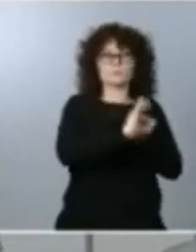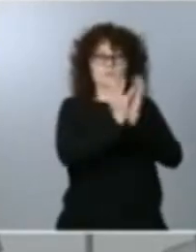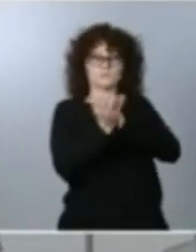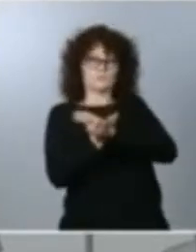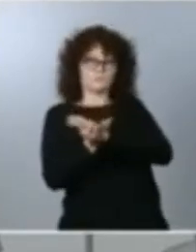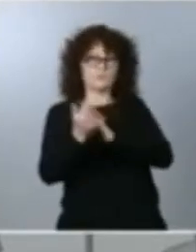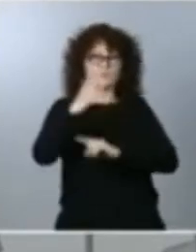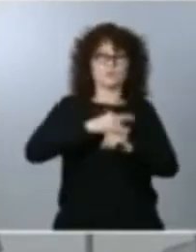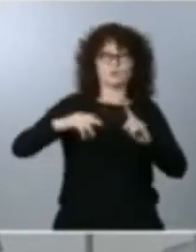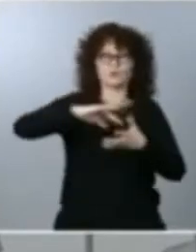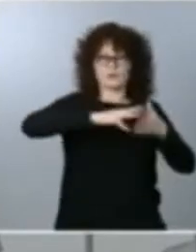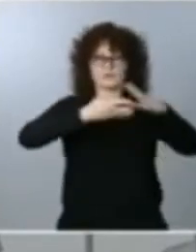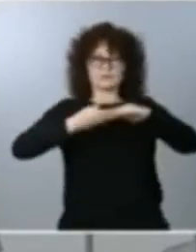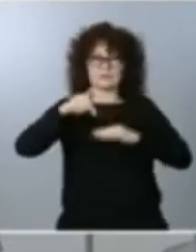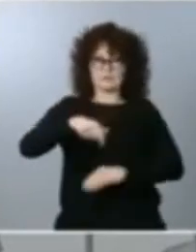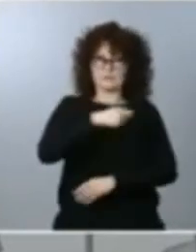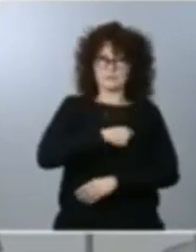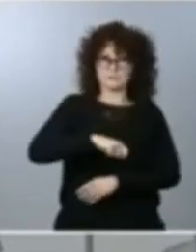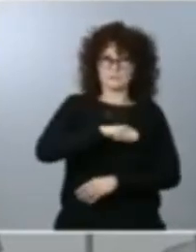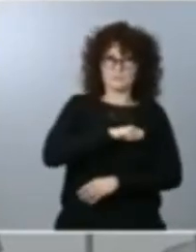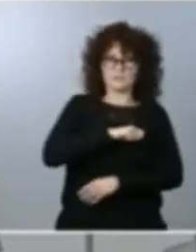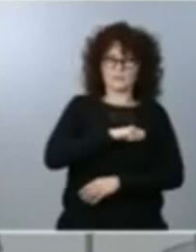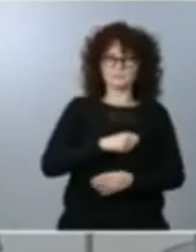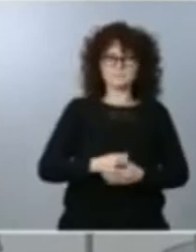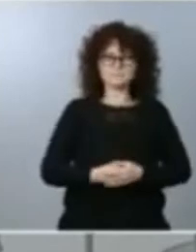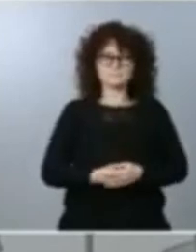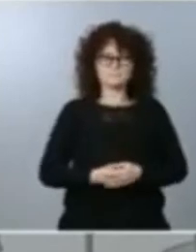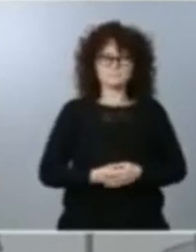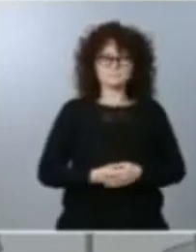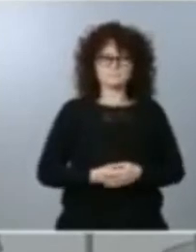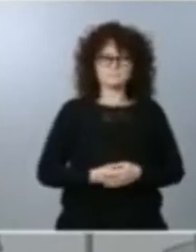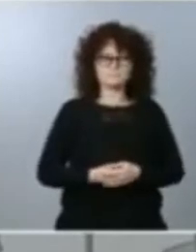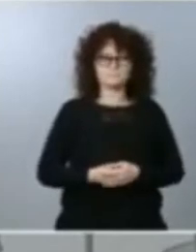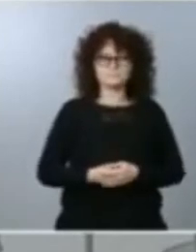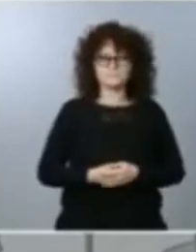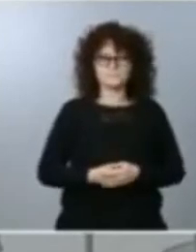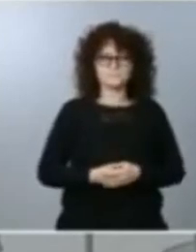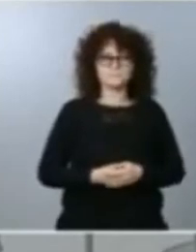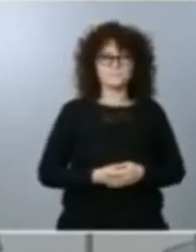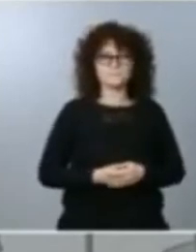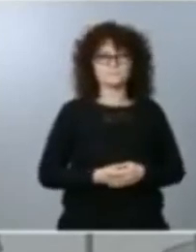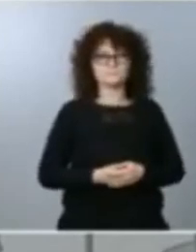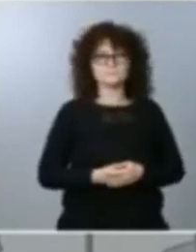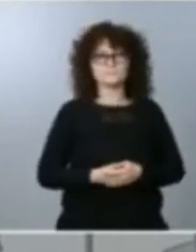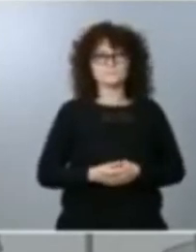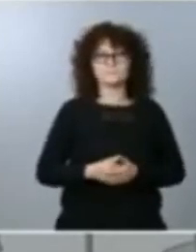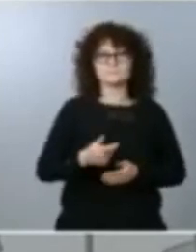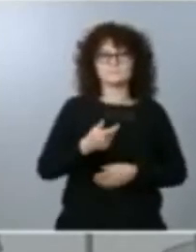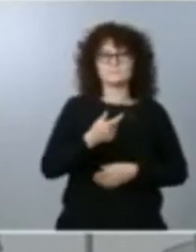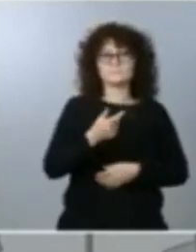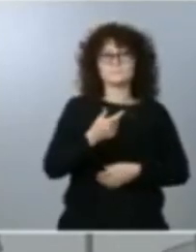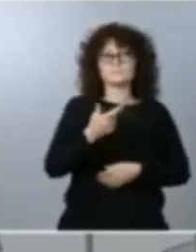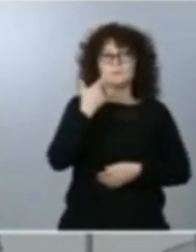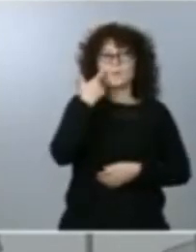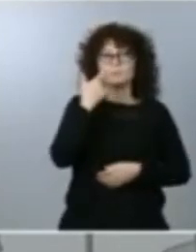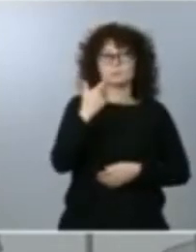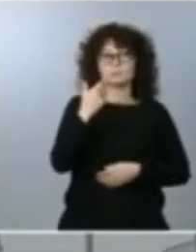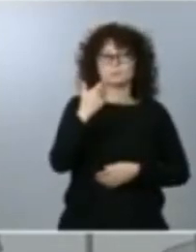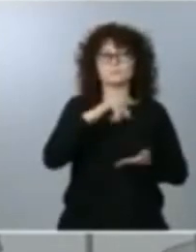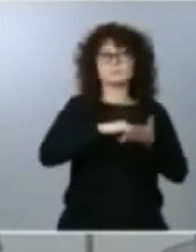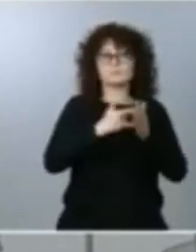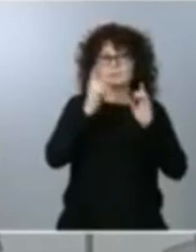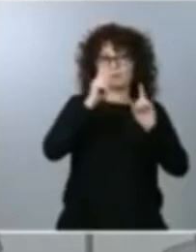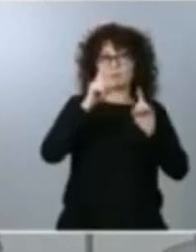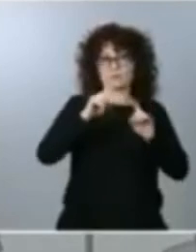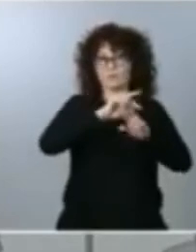nuestro país es más que evidente que nuestro país necesitaba reformar y modernizar su sistema educativo y esto es lo